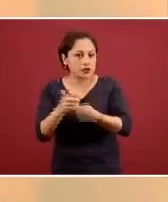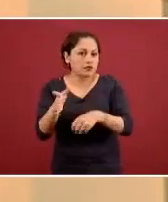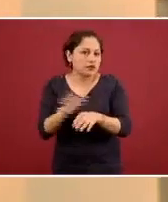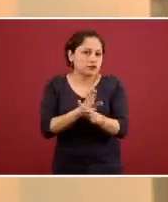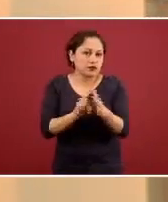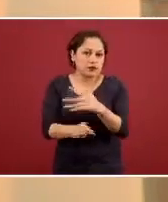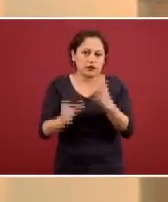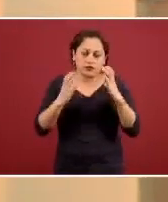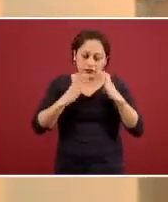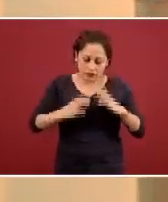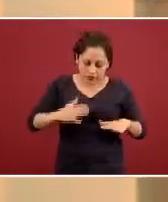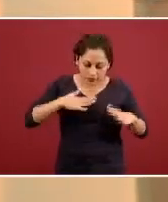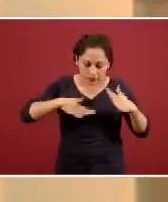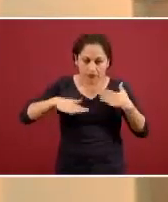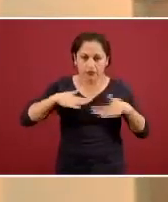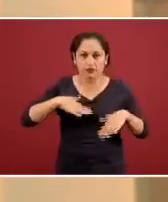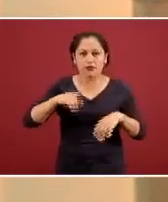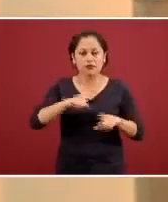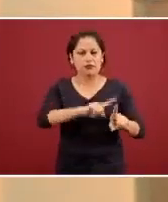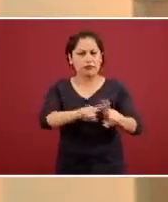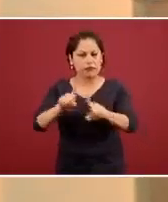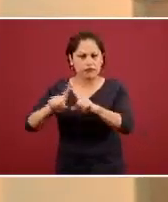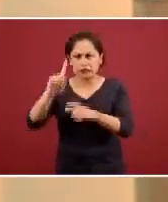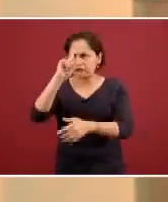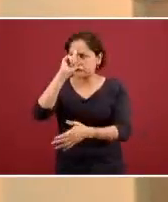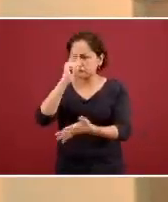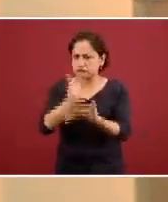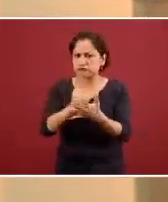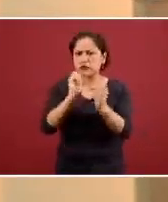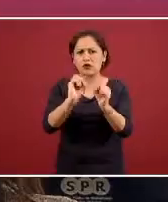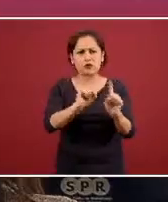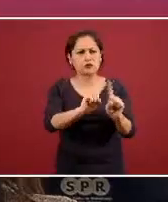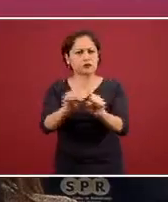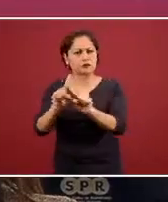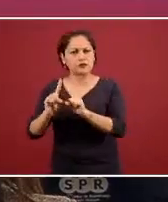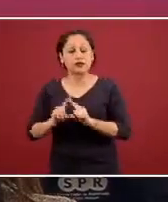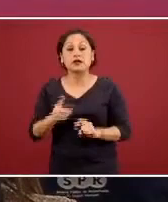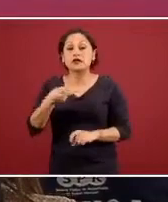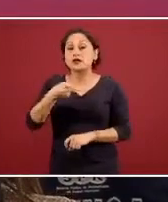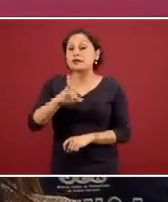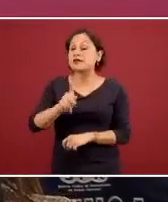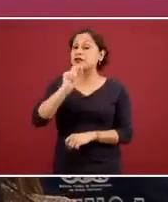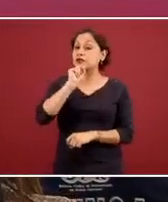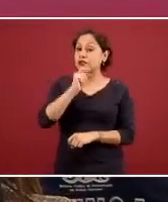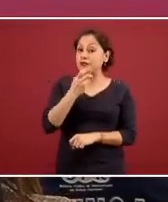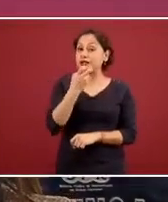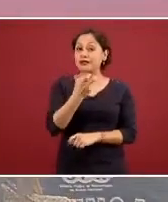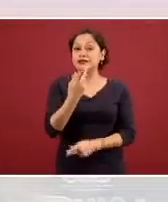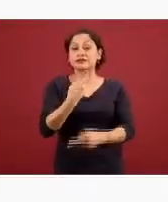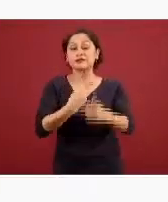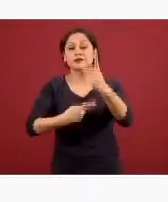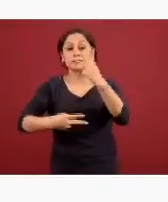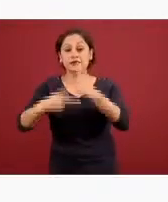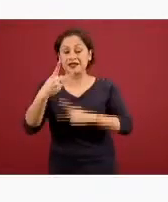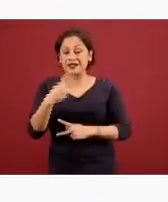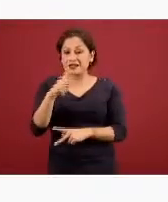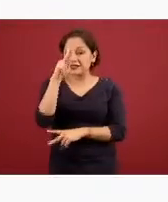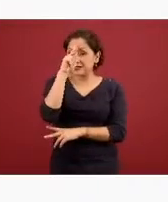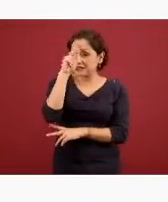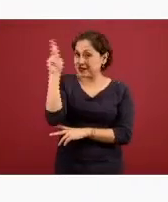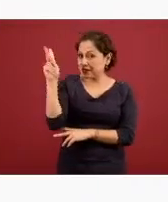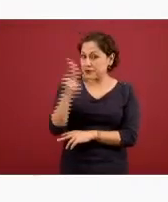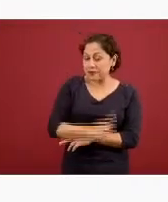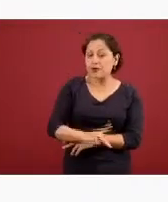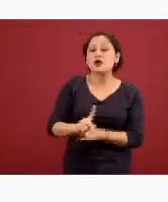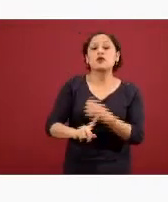fatiga por compasión, trauma vicario pero podría ser también un detonante o inclusive empeorar alguna situación de salud